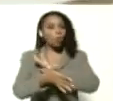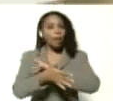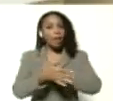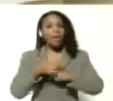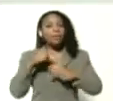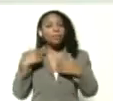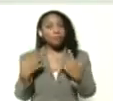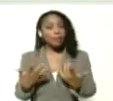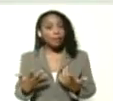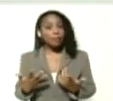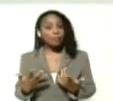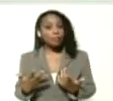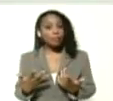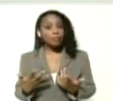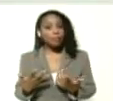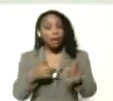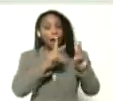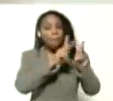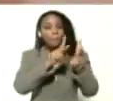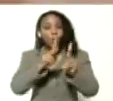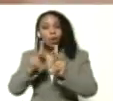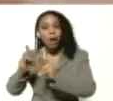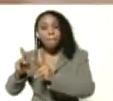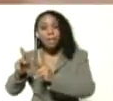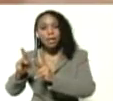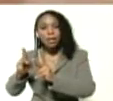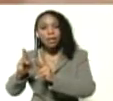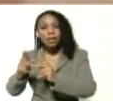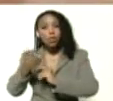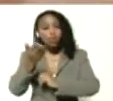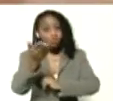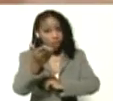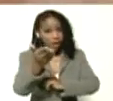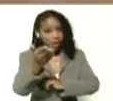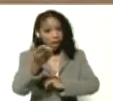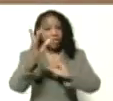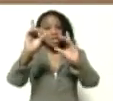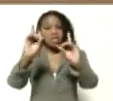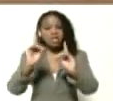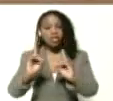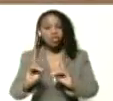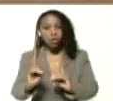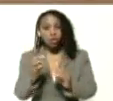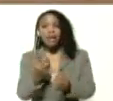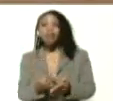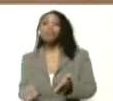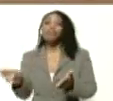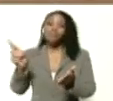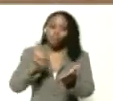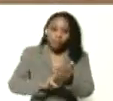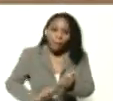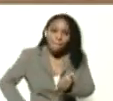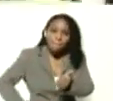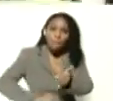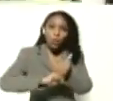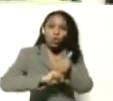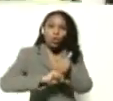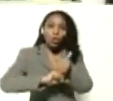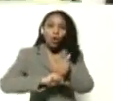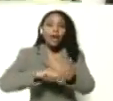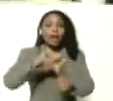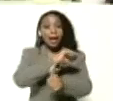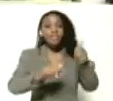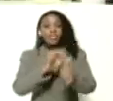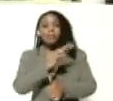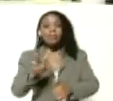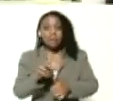programa y usted tomó la decisión de reforzarlo. Y la vicepresidenta también